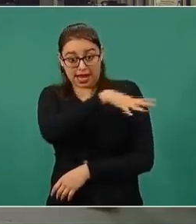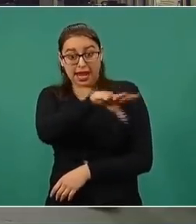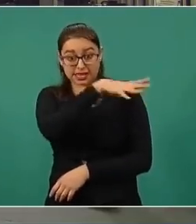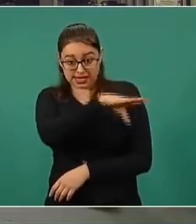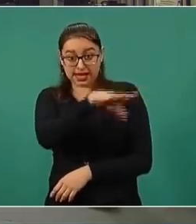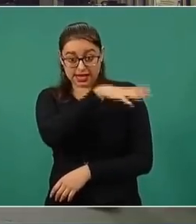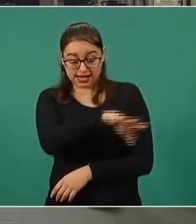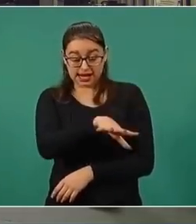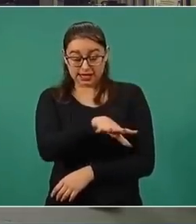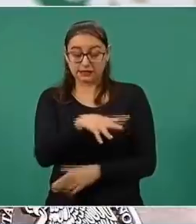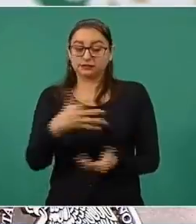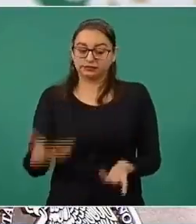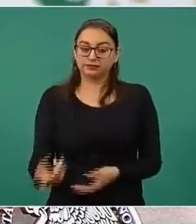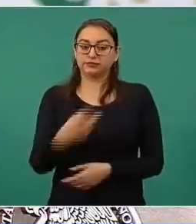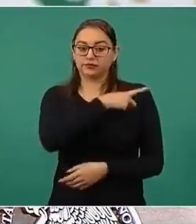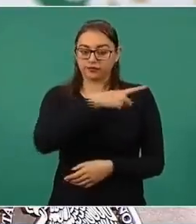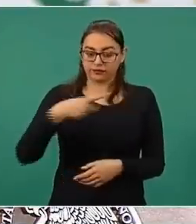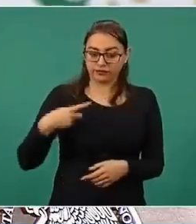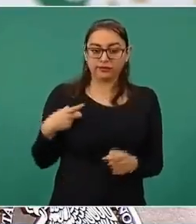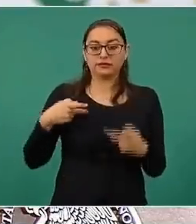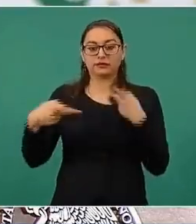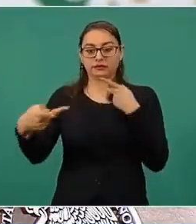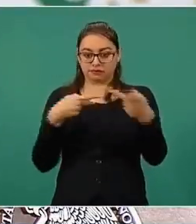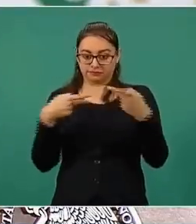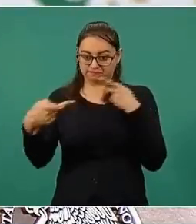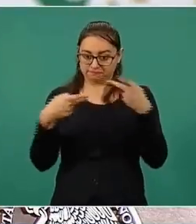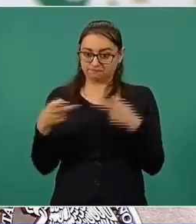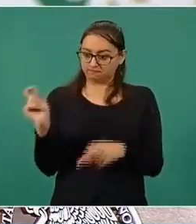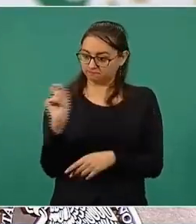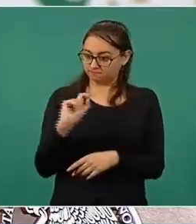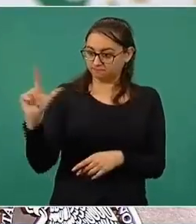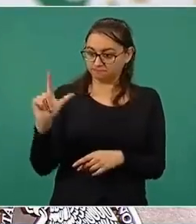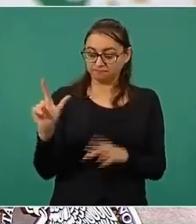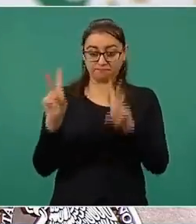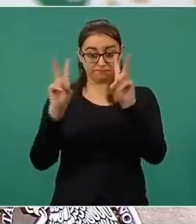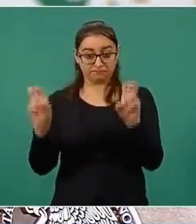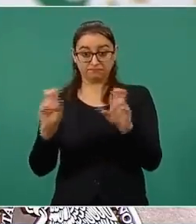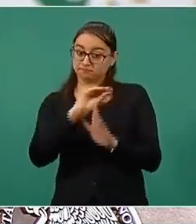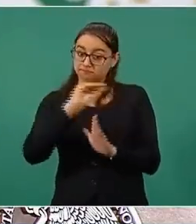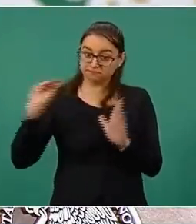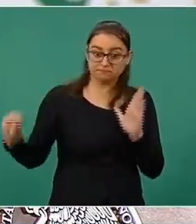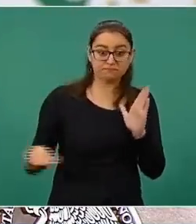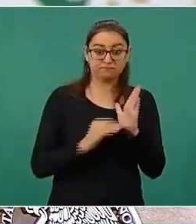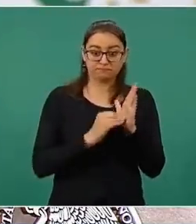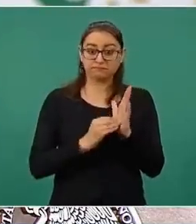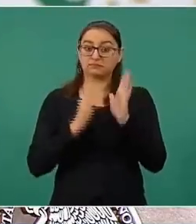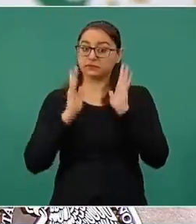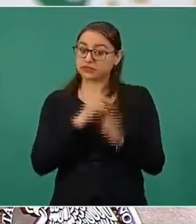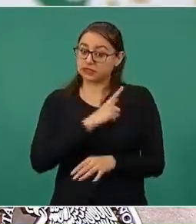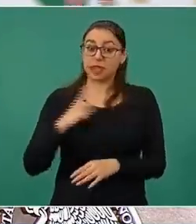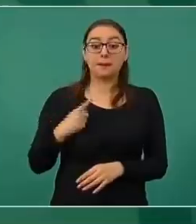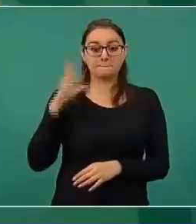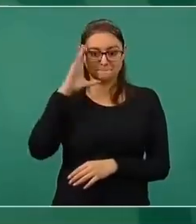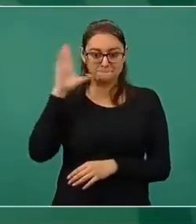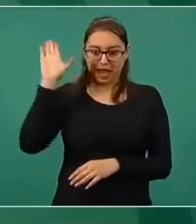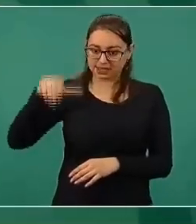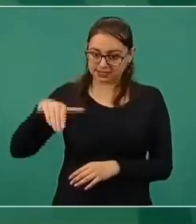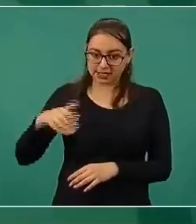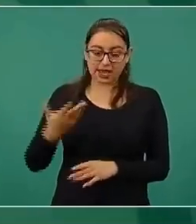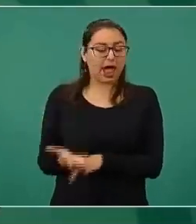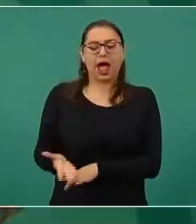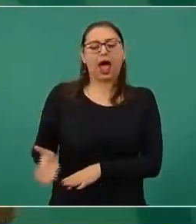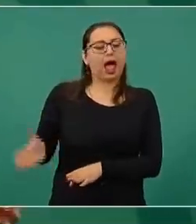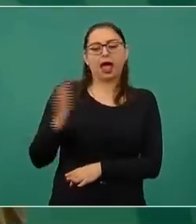dentro de la preparación profesional ya prácticamente se exige una maestría. Anteriormente